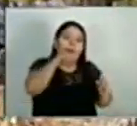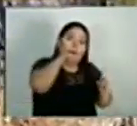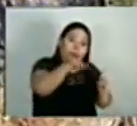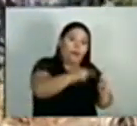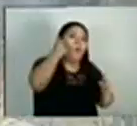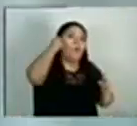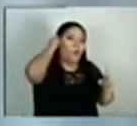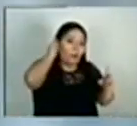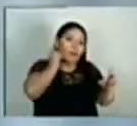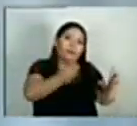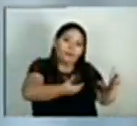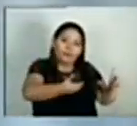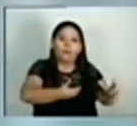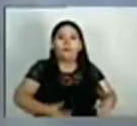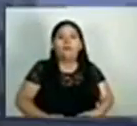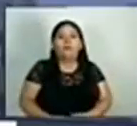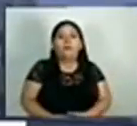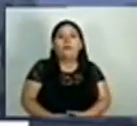incriminan.